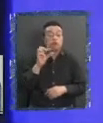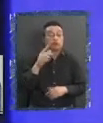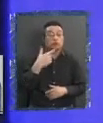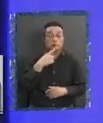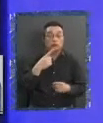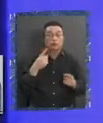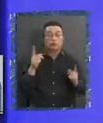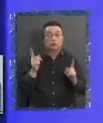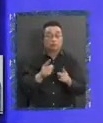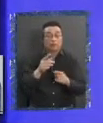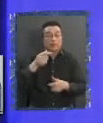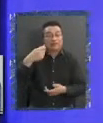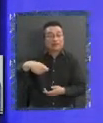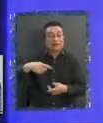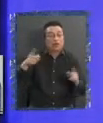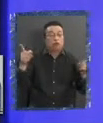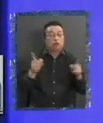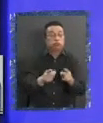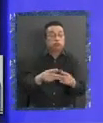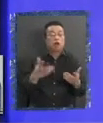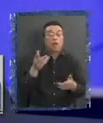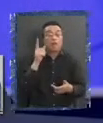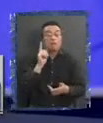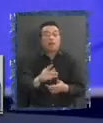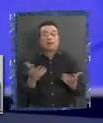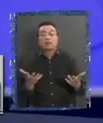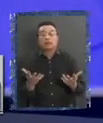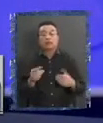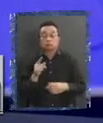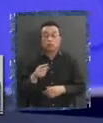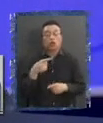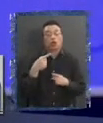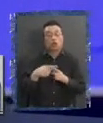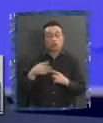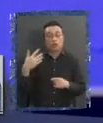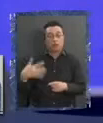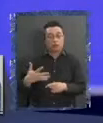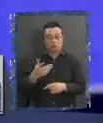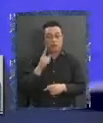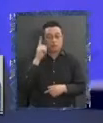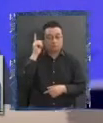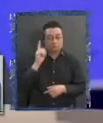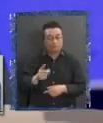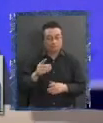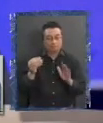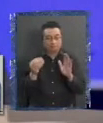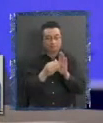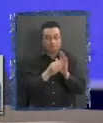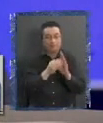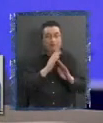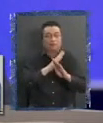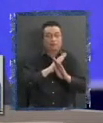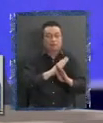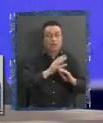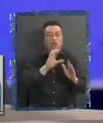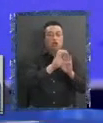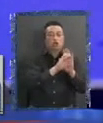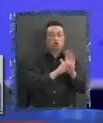mandato al Senado. ¿Qué otras más destacarían? Yo destacaría la disposición que deroga la constitución vigente